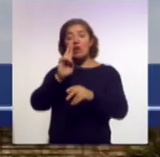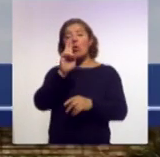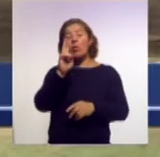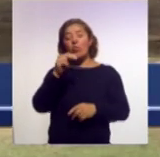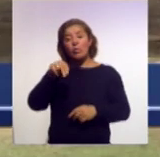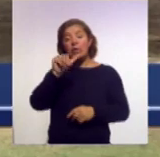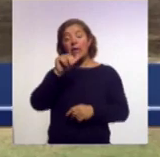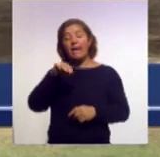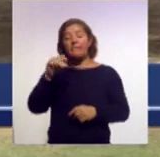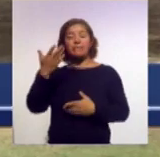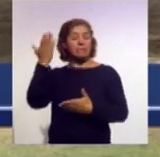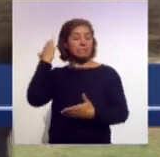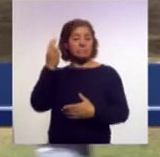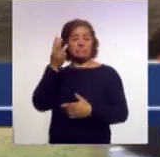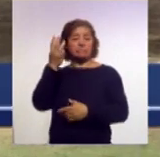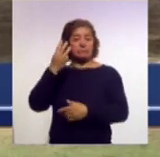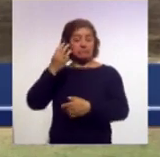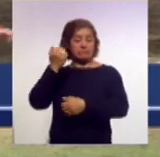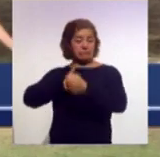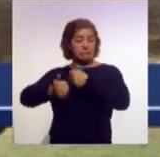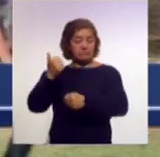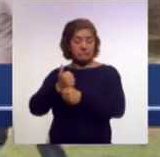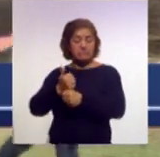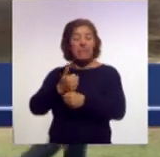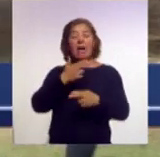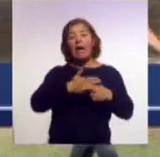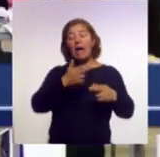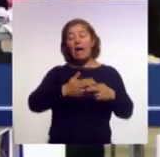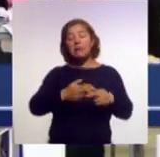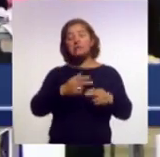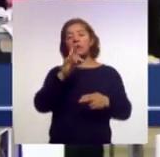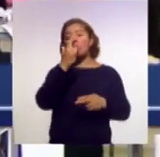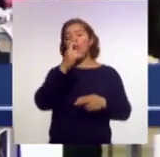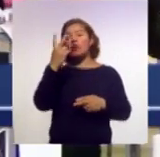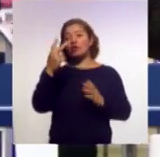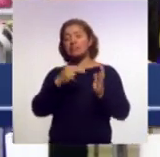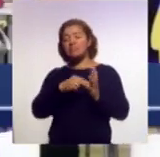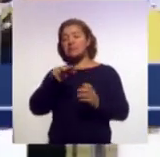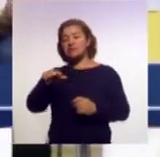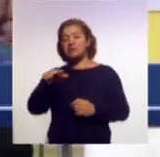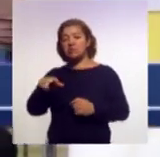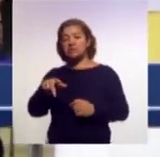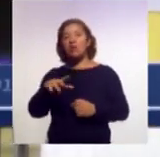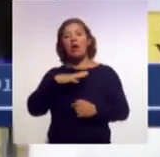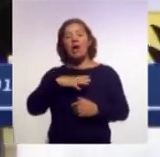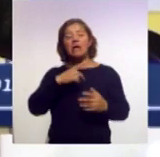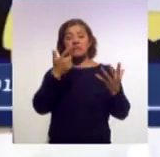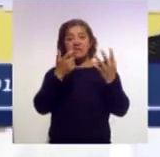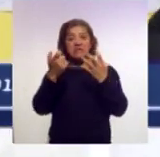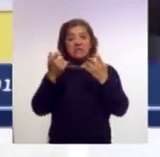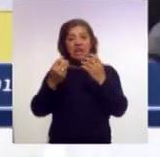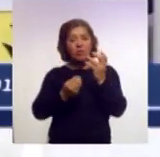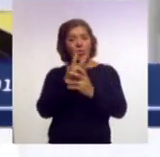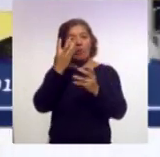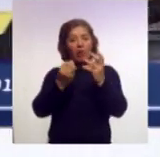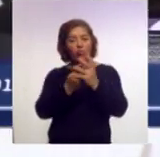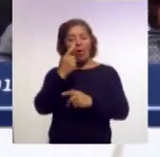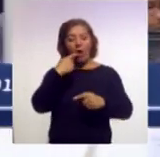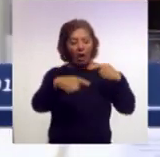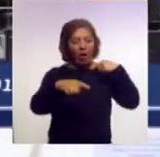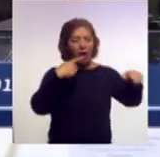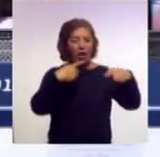años y hasta el corte de junio de 2018, se tramitaron más de 700 quejas nuevas, 80%